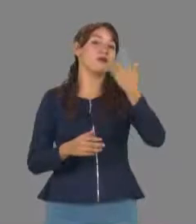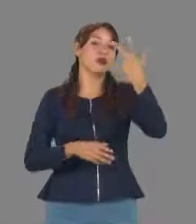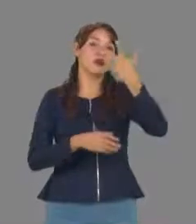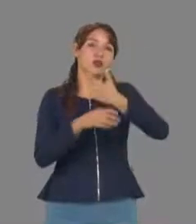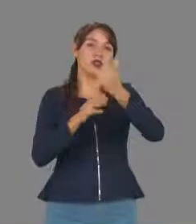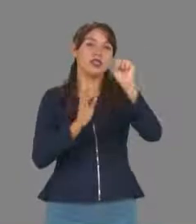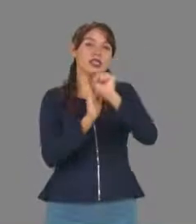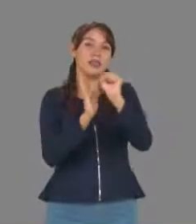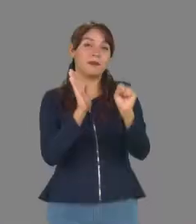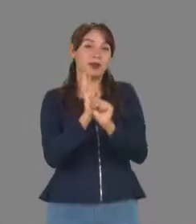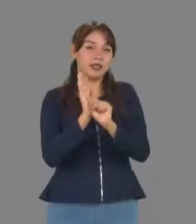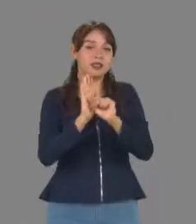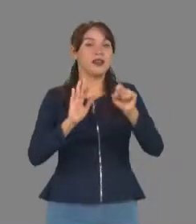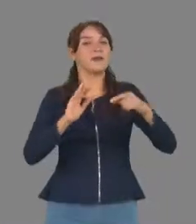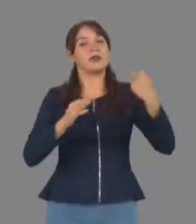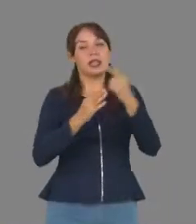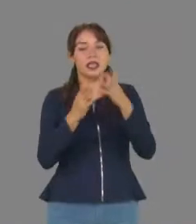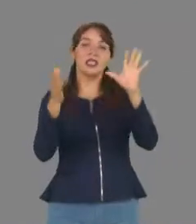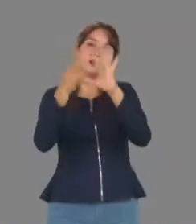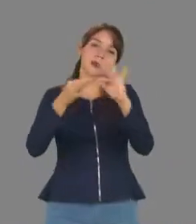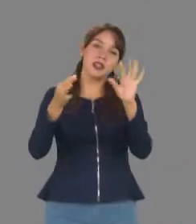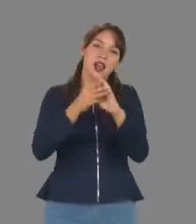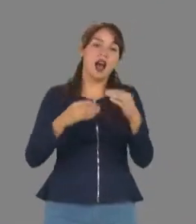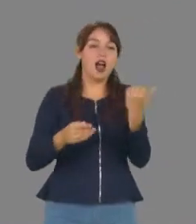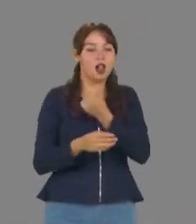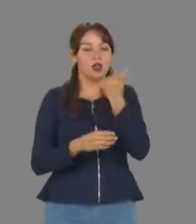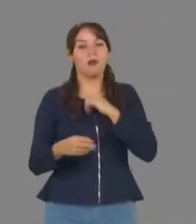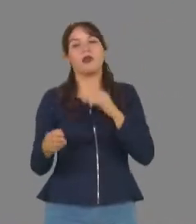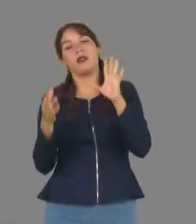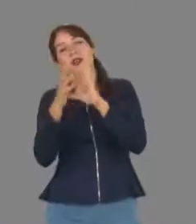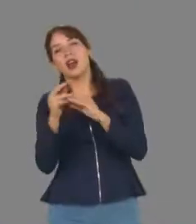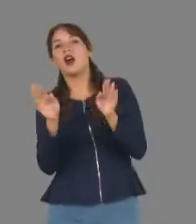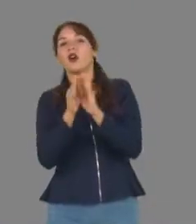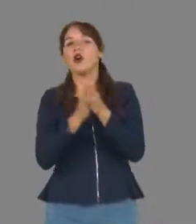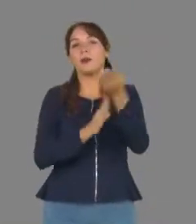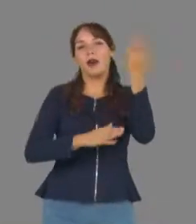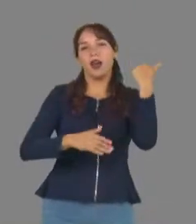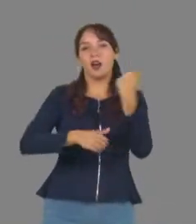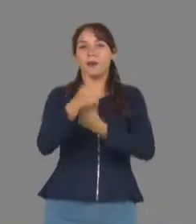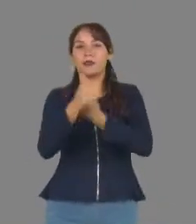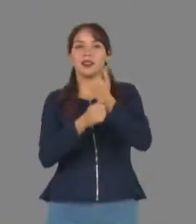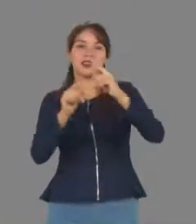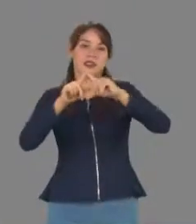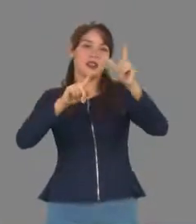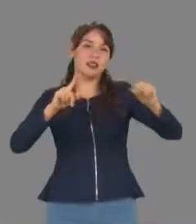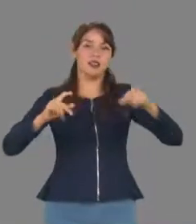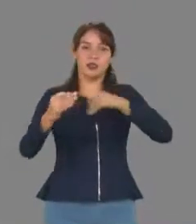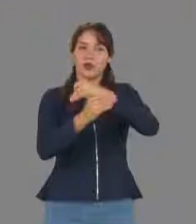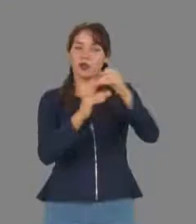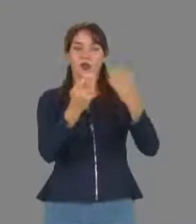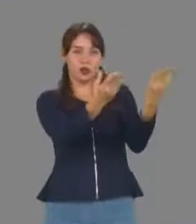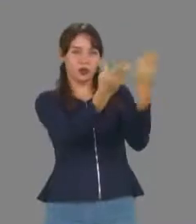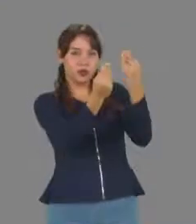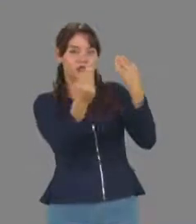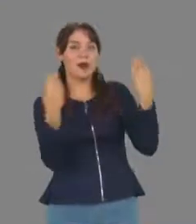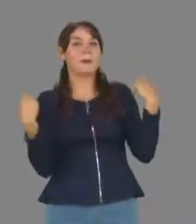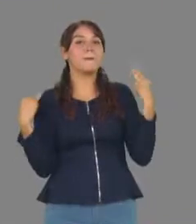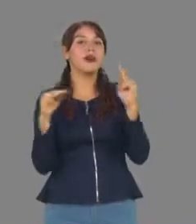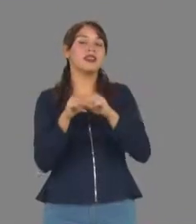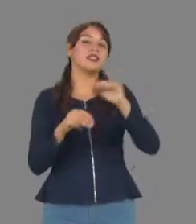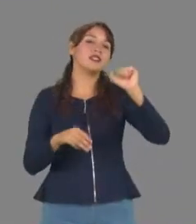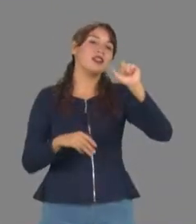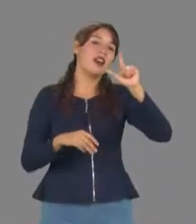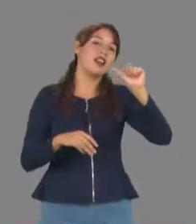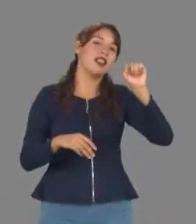Facultad de Ingeniería y Ciencias comentaron al rector acerca de su participación en este encuentro nacional al que asistieron asesorados por sus profesores